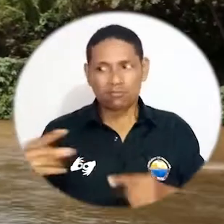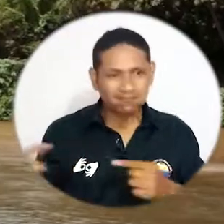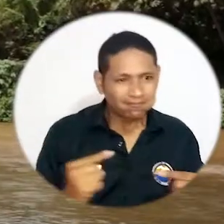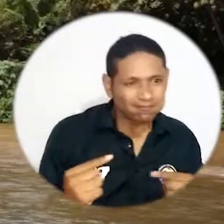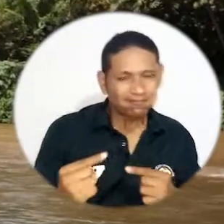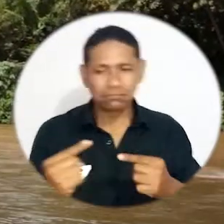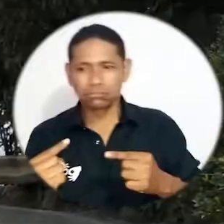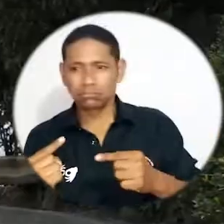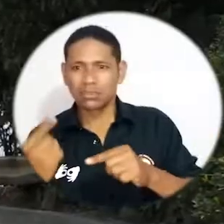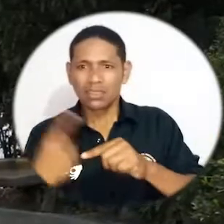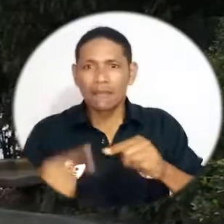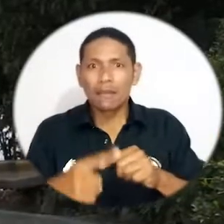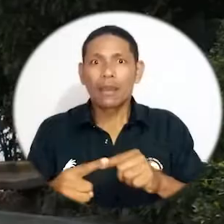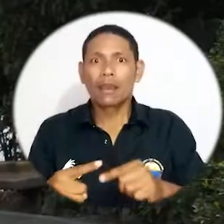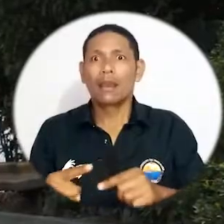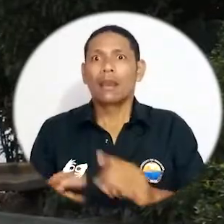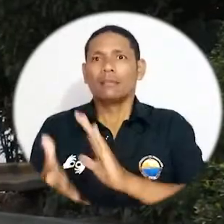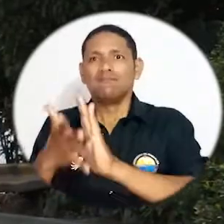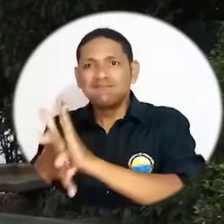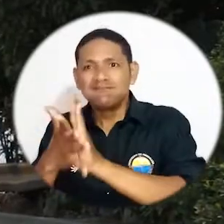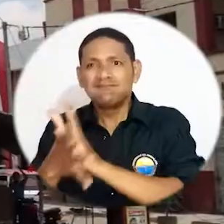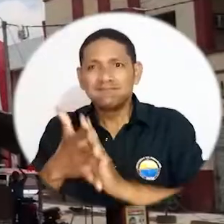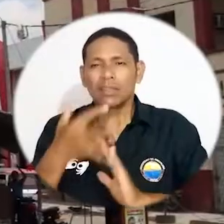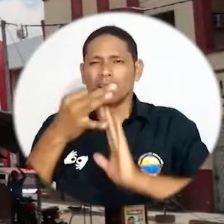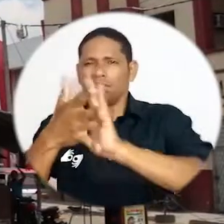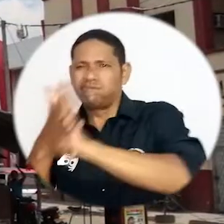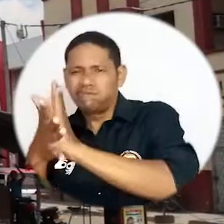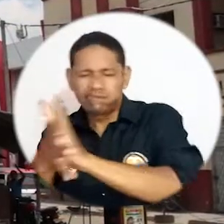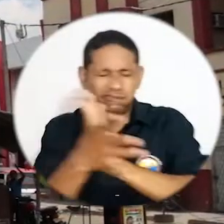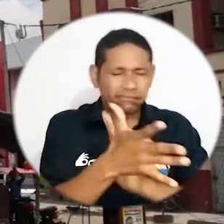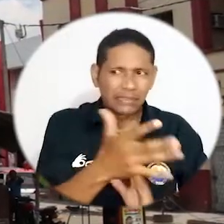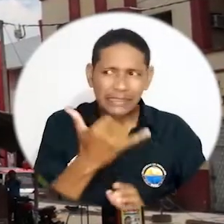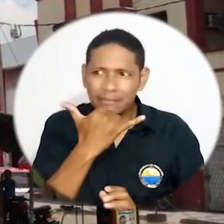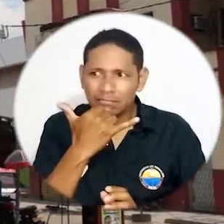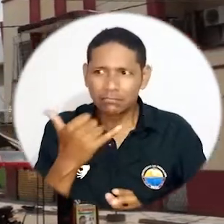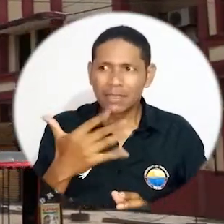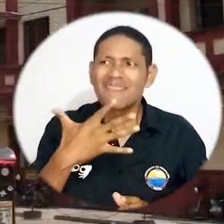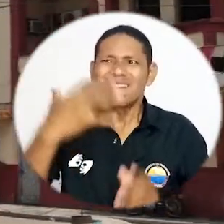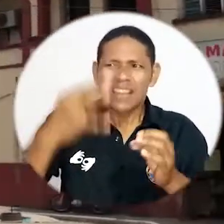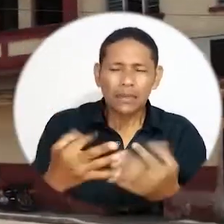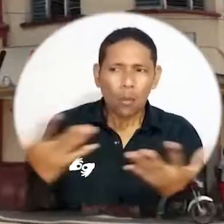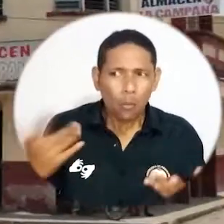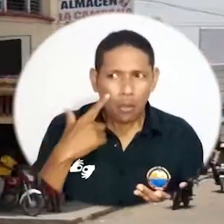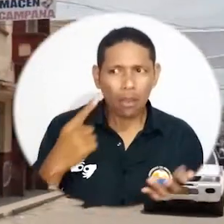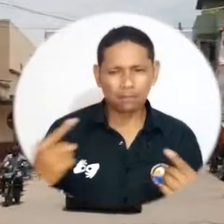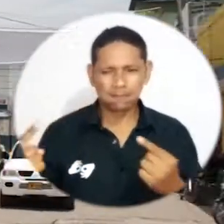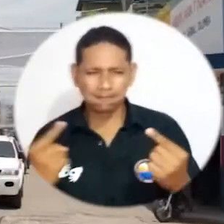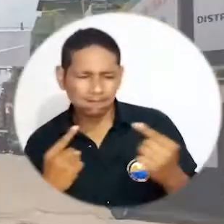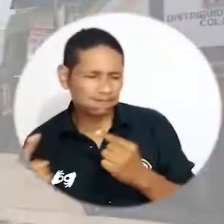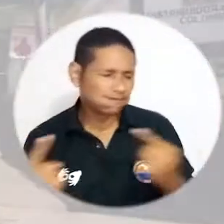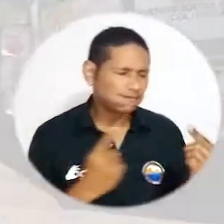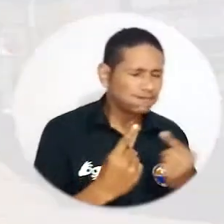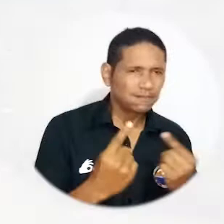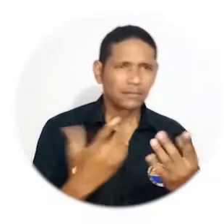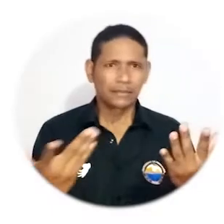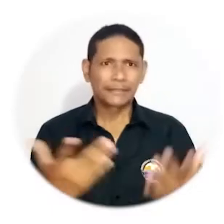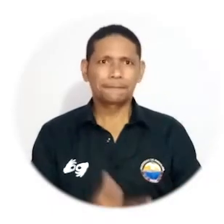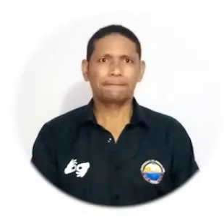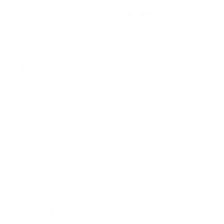escuchamos los diferentes lugares de enunciación que precisamente disputan lo que es la concreción de la verdad en el territorio.